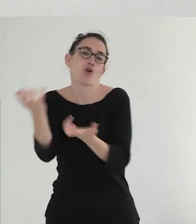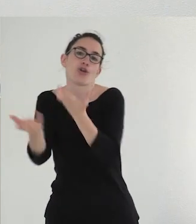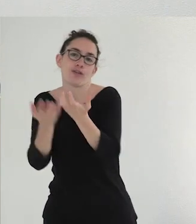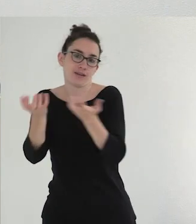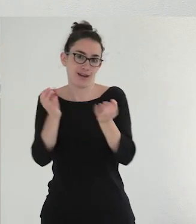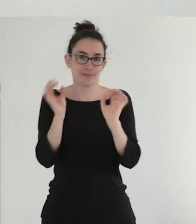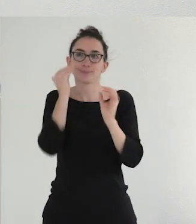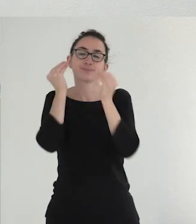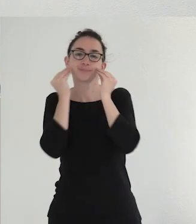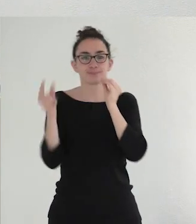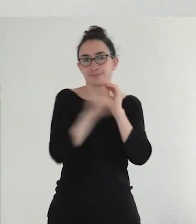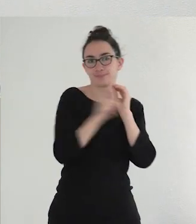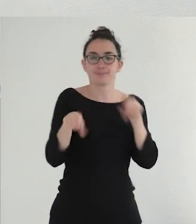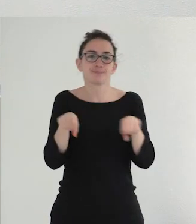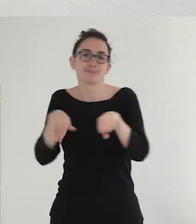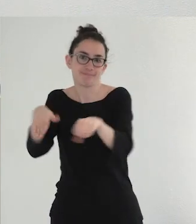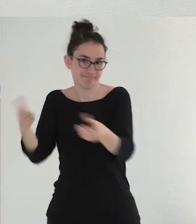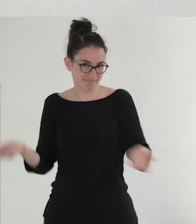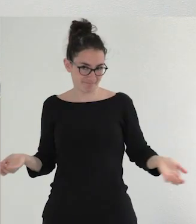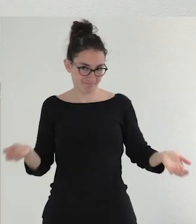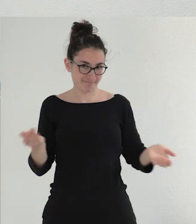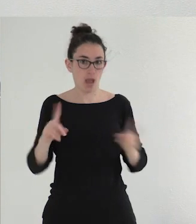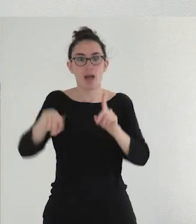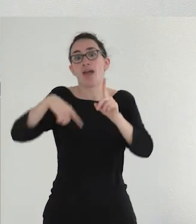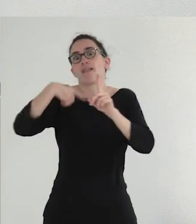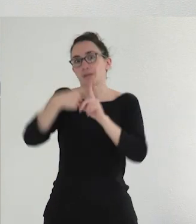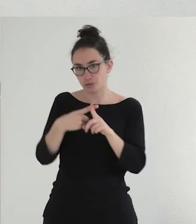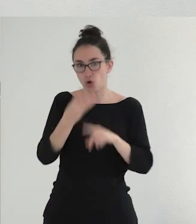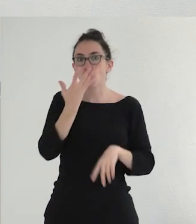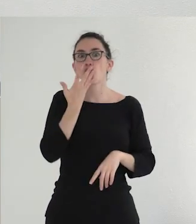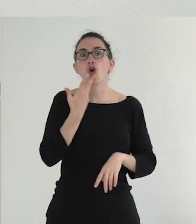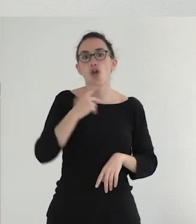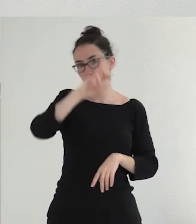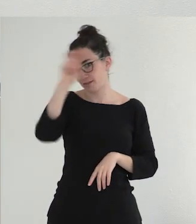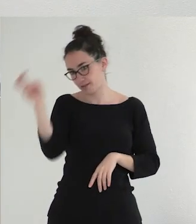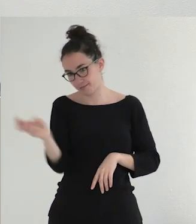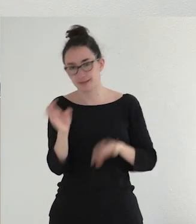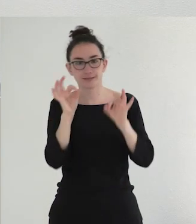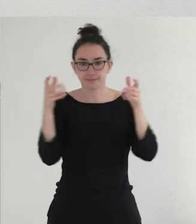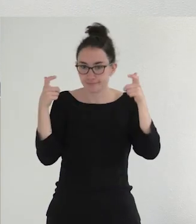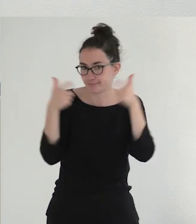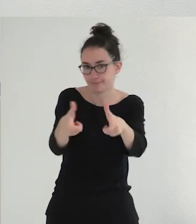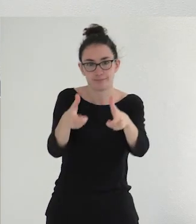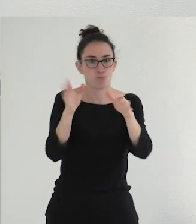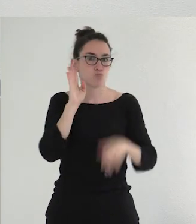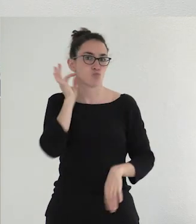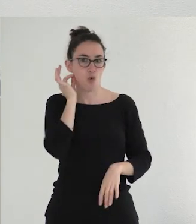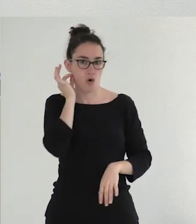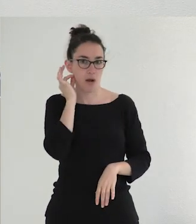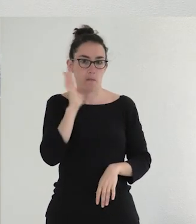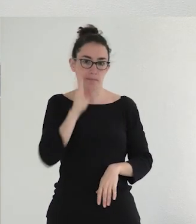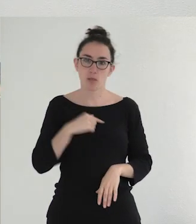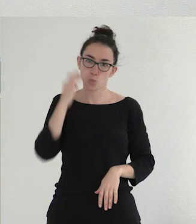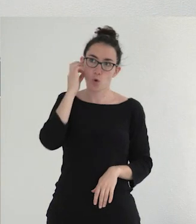Y bueno, luego toda la cuestión del pantone de colores, que pues debe ser que las mujeres dengan algún tipo de problema del altonismo y no merecen